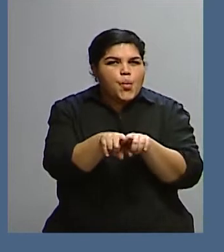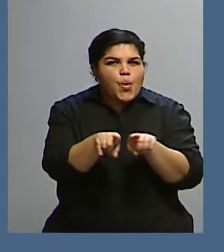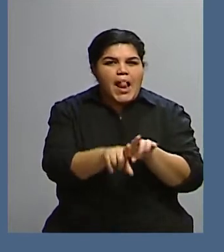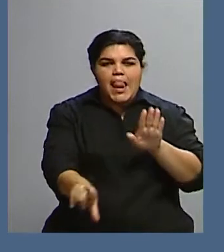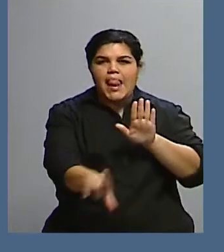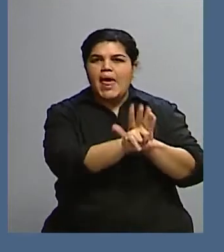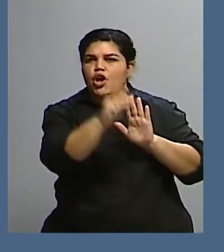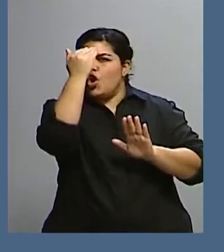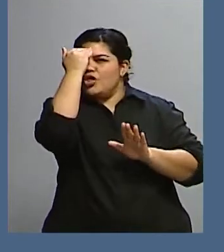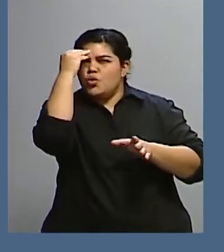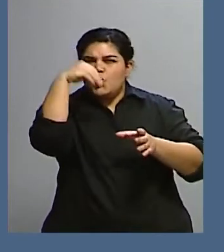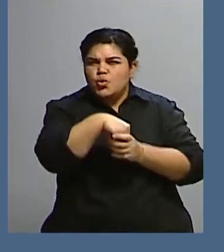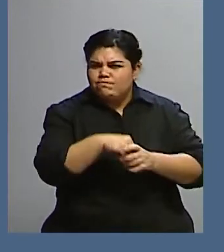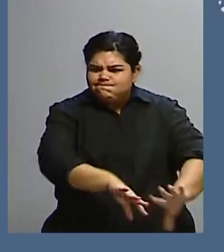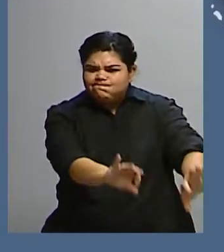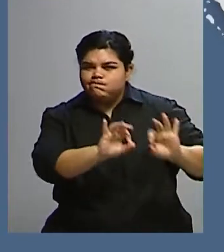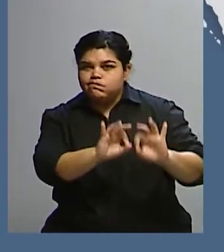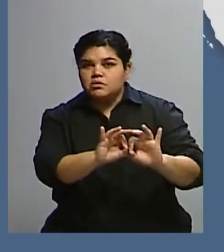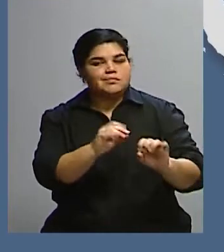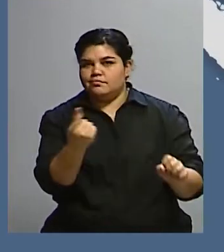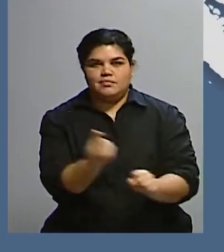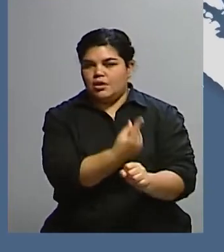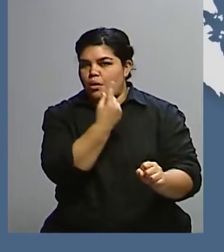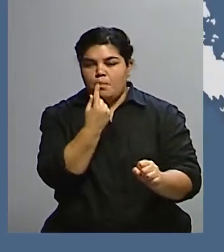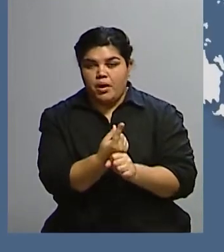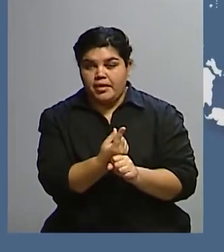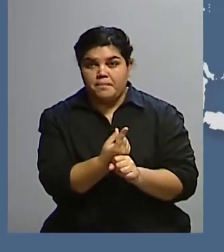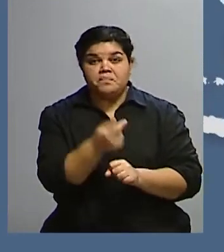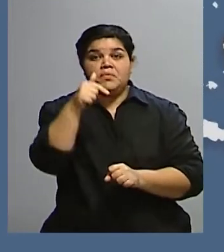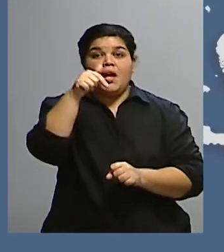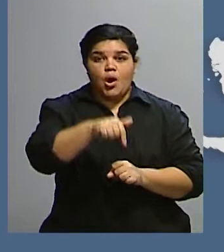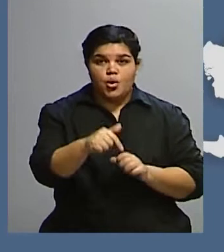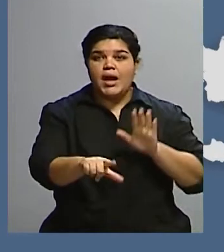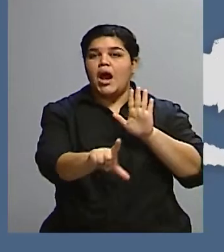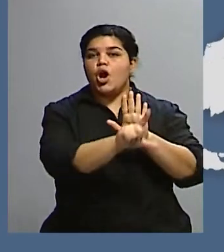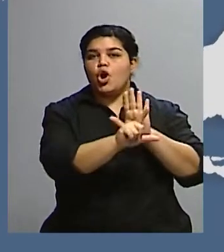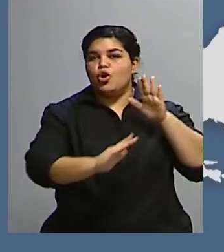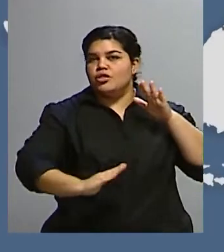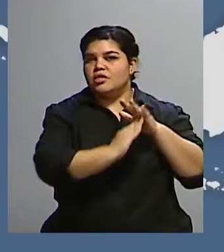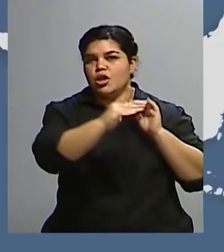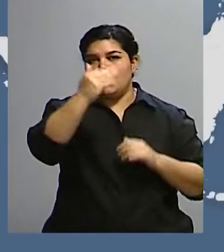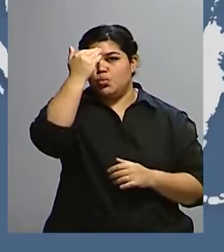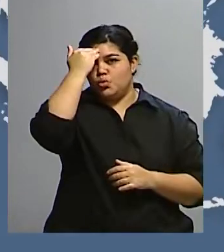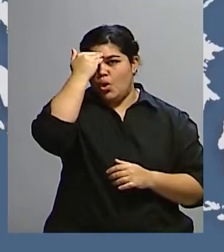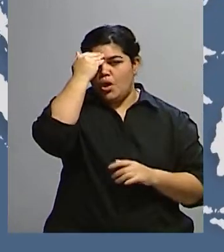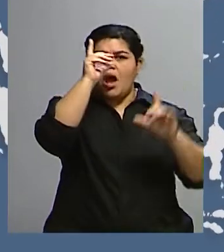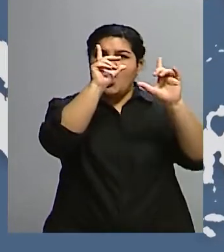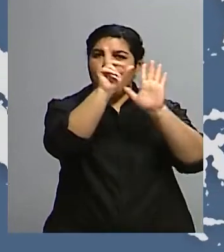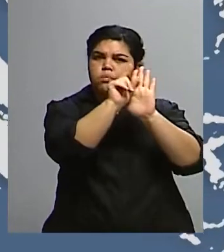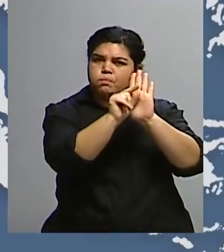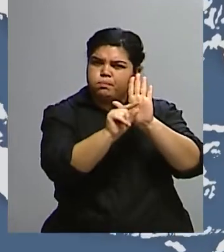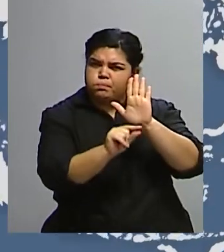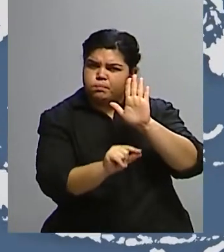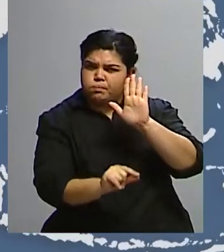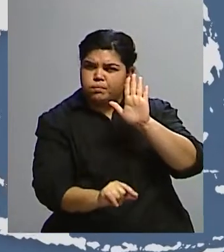constitución. En este sentido, la constitución ha producido mucho más artículos. Pero no hay que olvidarse que